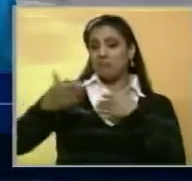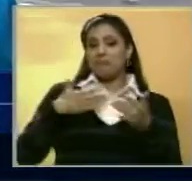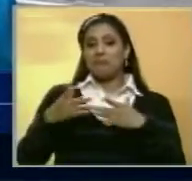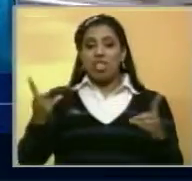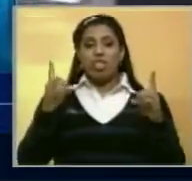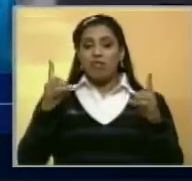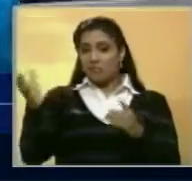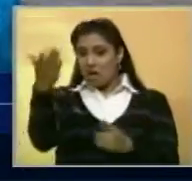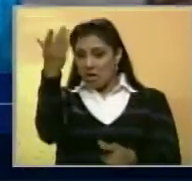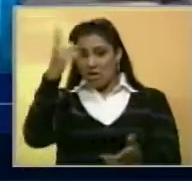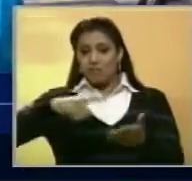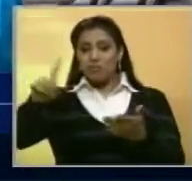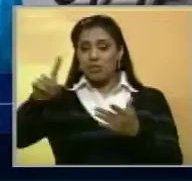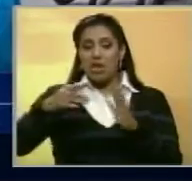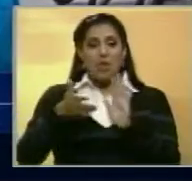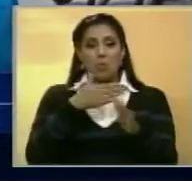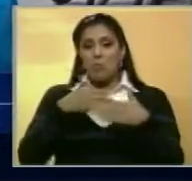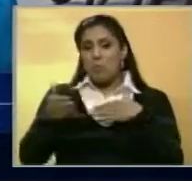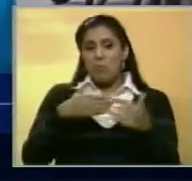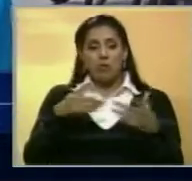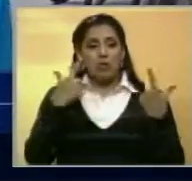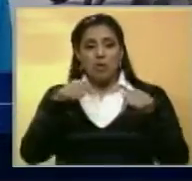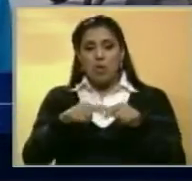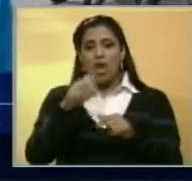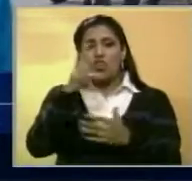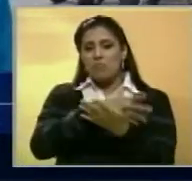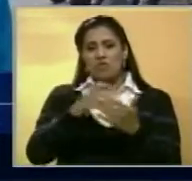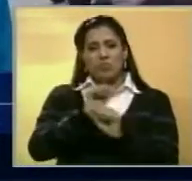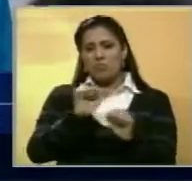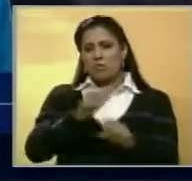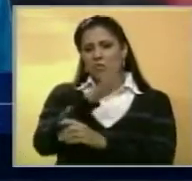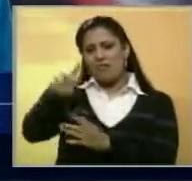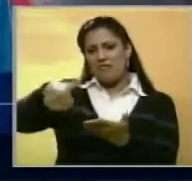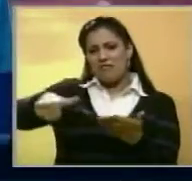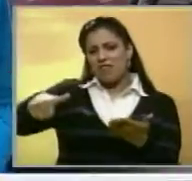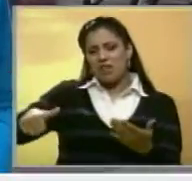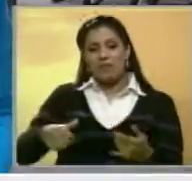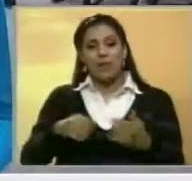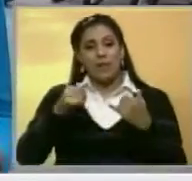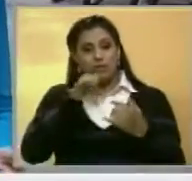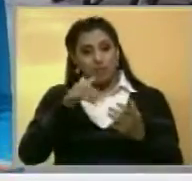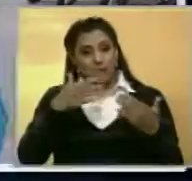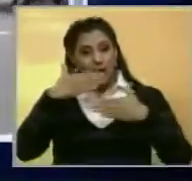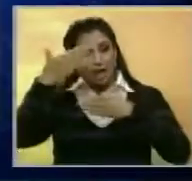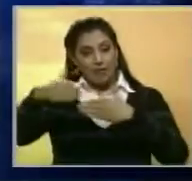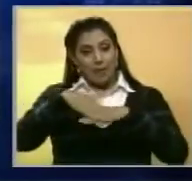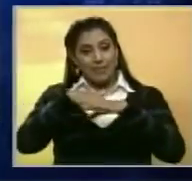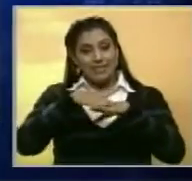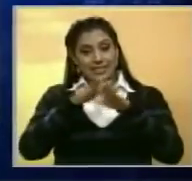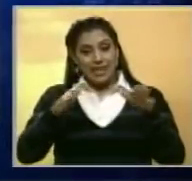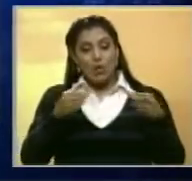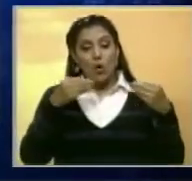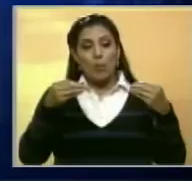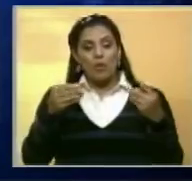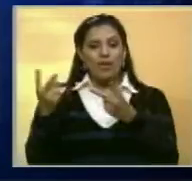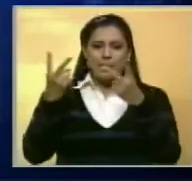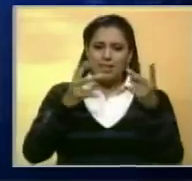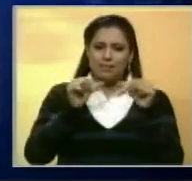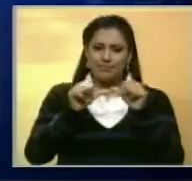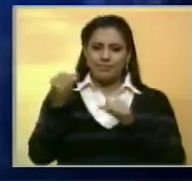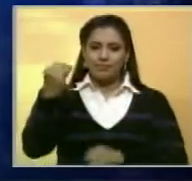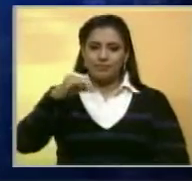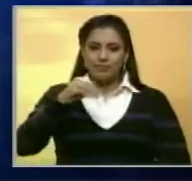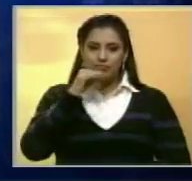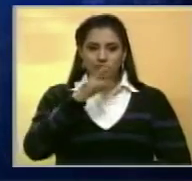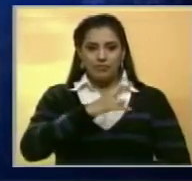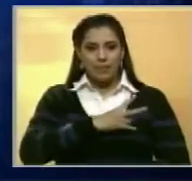Nacional Electoral a que permita que los casi 2 millones de venezolanos vayan a validar sus firmas. Es la información que tenemos desde las afueras del Ministerio Público, la invitación es que continúen con